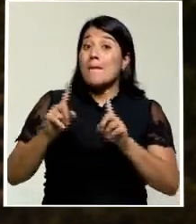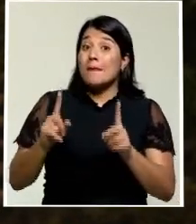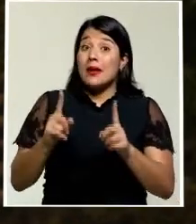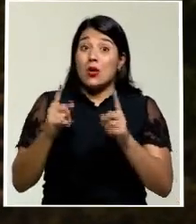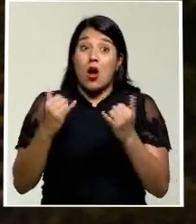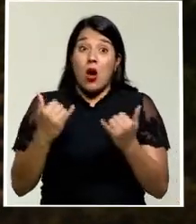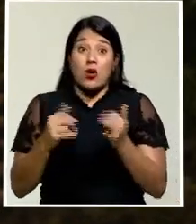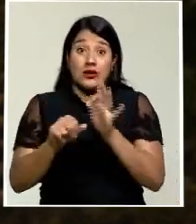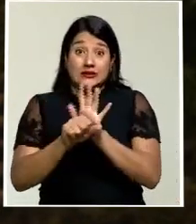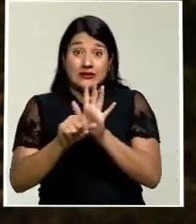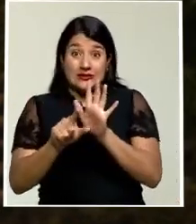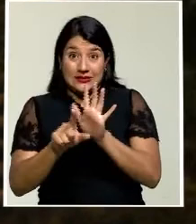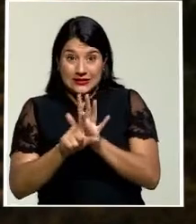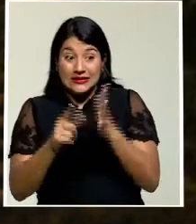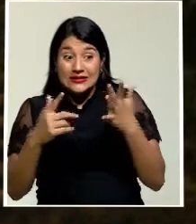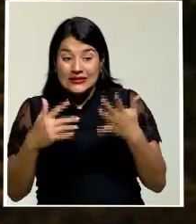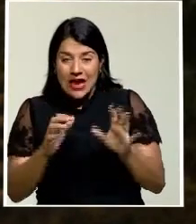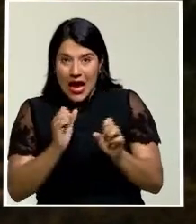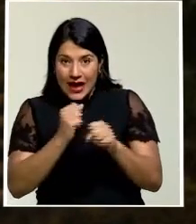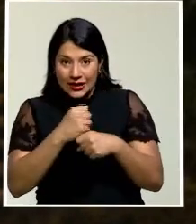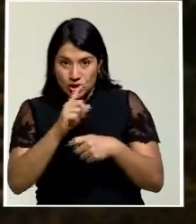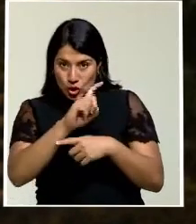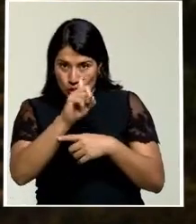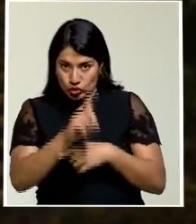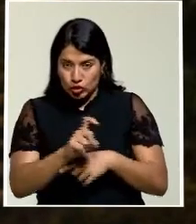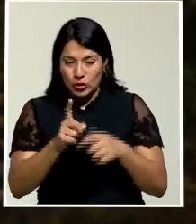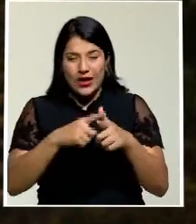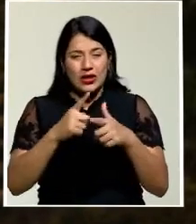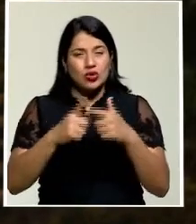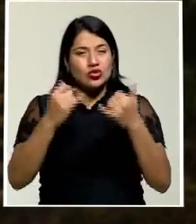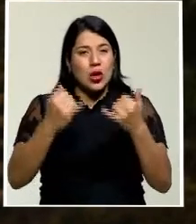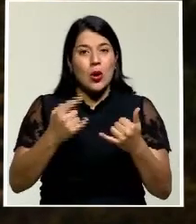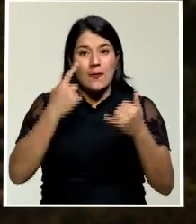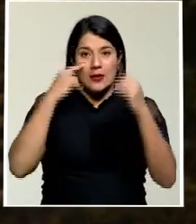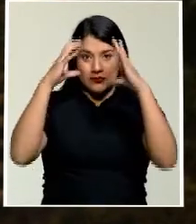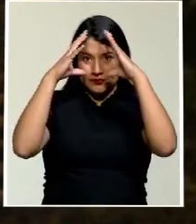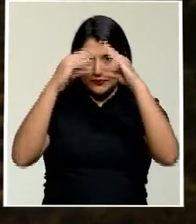una gestión y en esta nota vamos a ver con más detalle esta información.